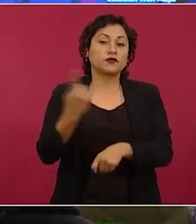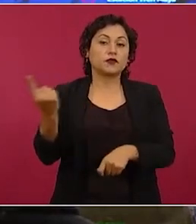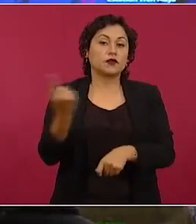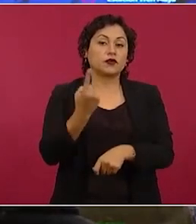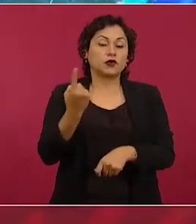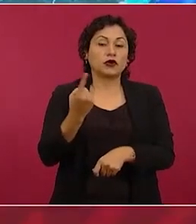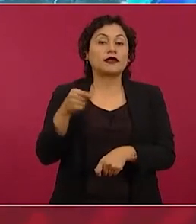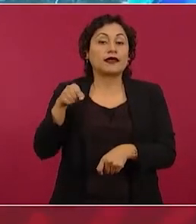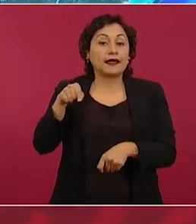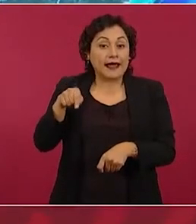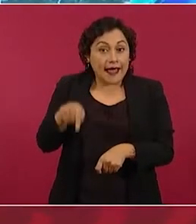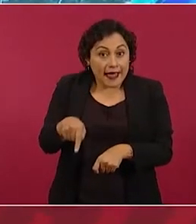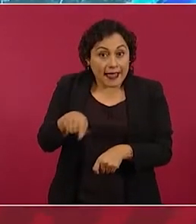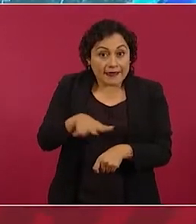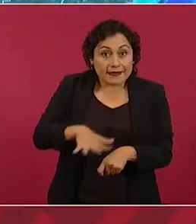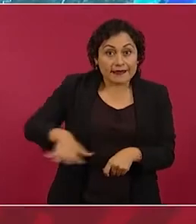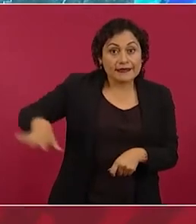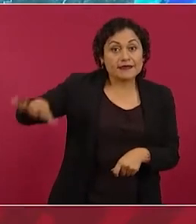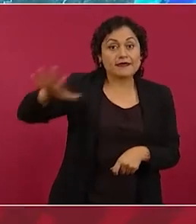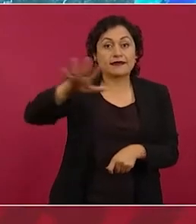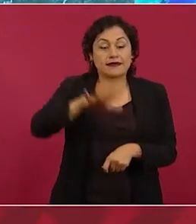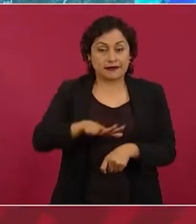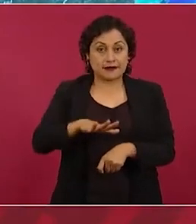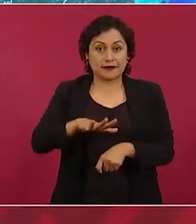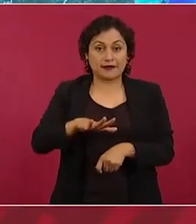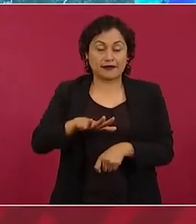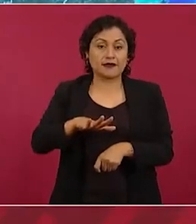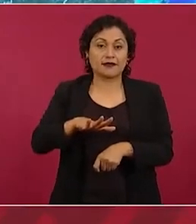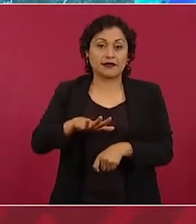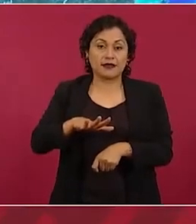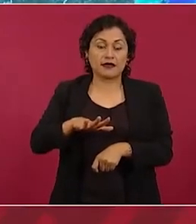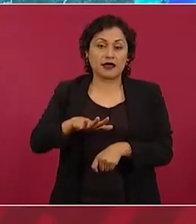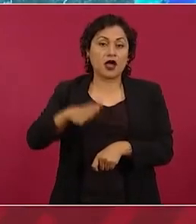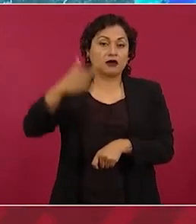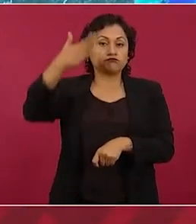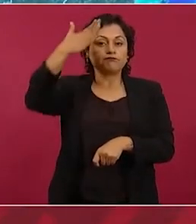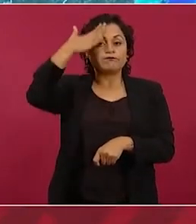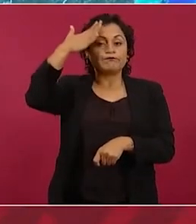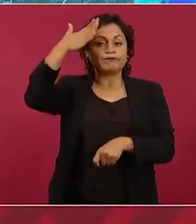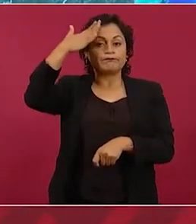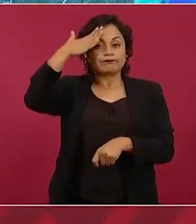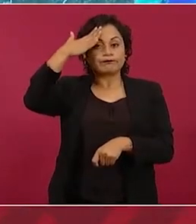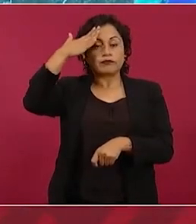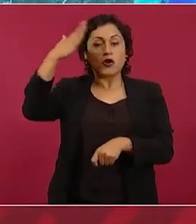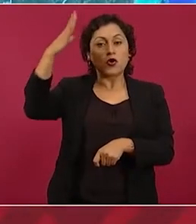floreció la cultura madre, la cultura olmeca.